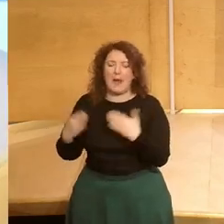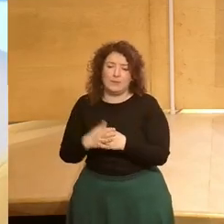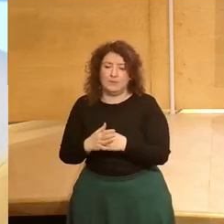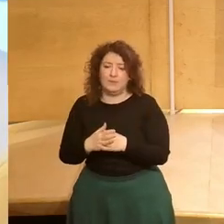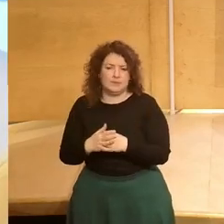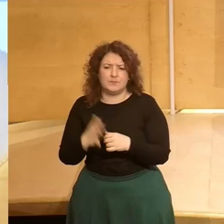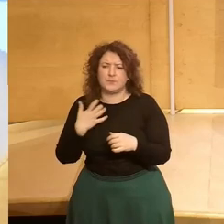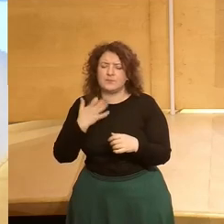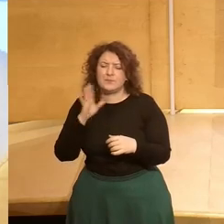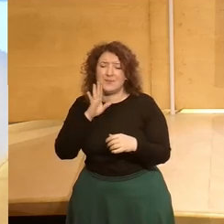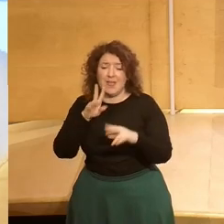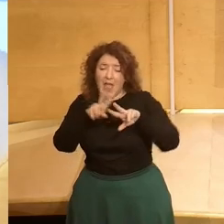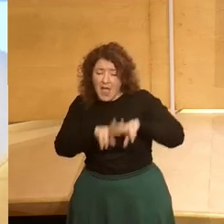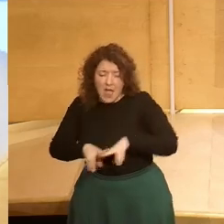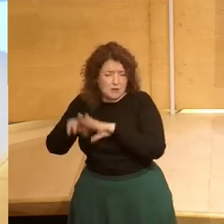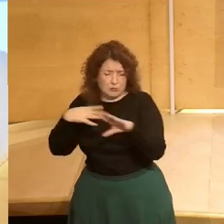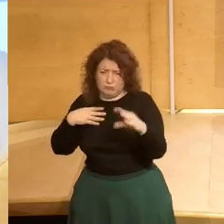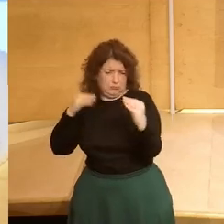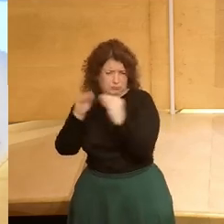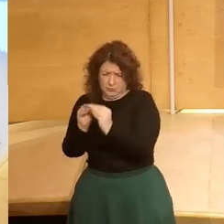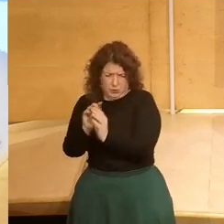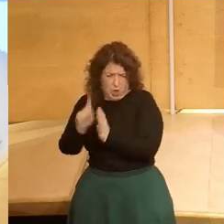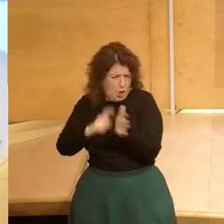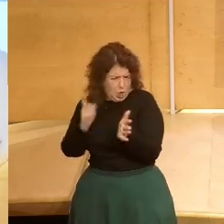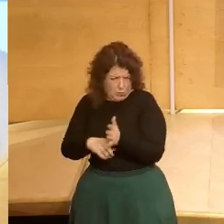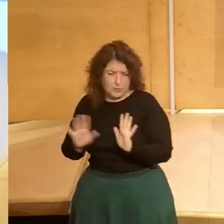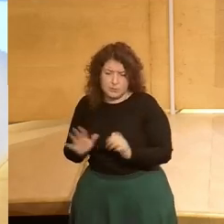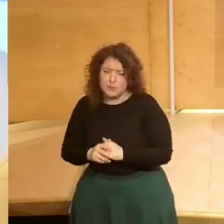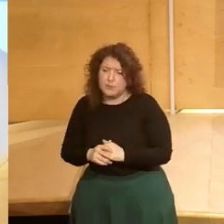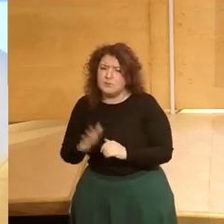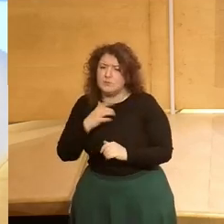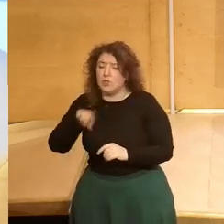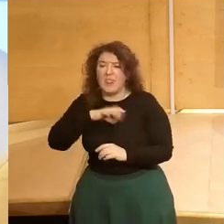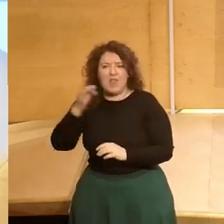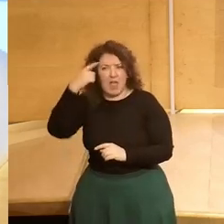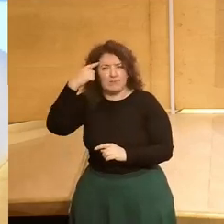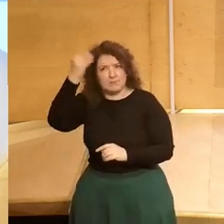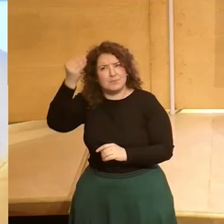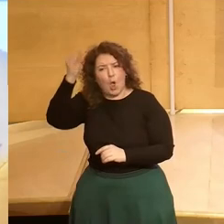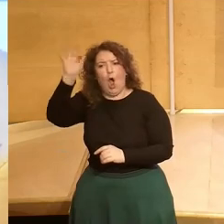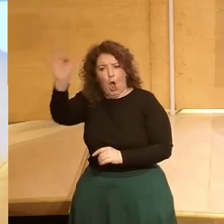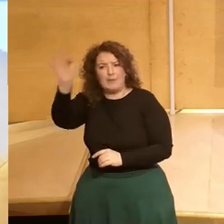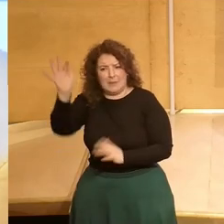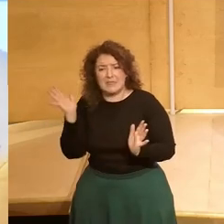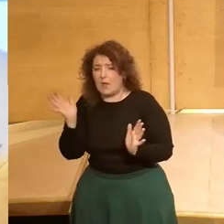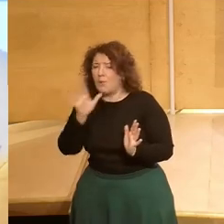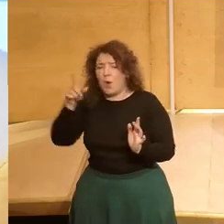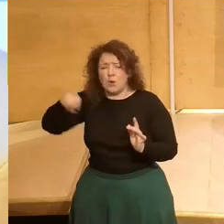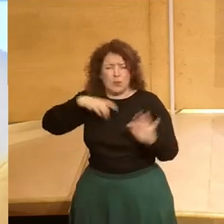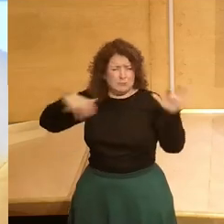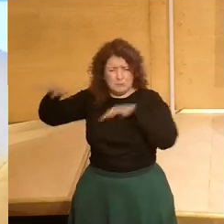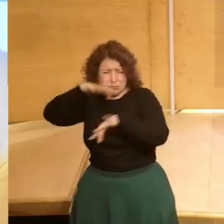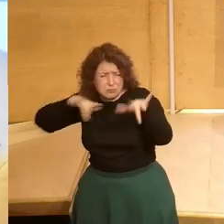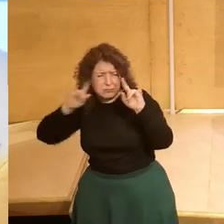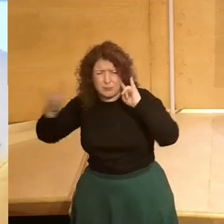yo comparto completamente el análisis yo creo que es muy importante que todos realmente seamos muy optimistas porque más allá del ruido y